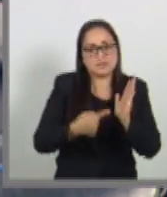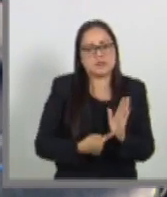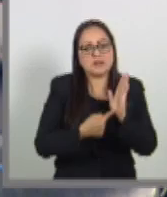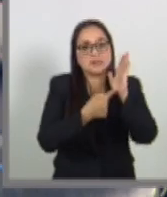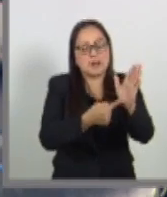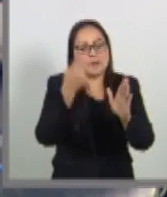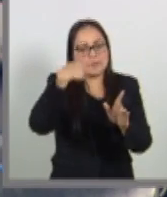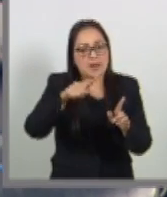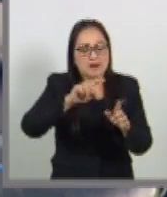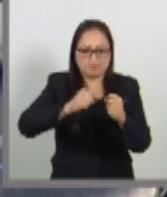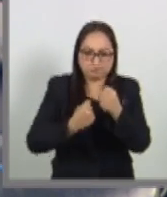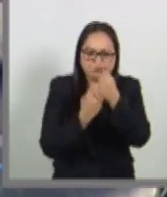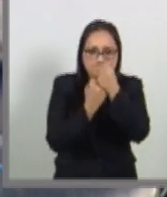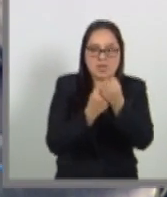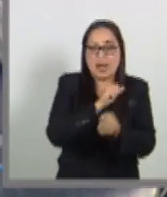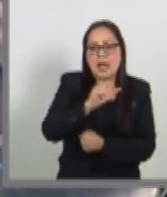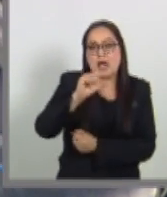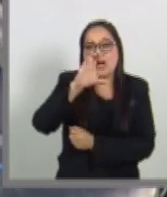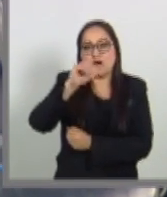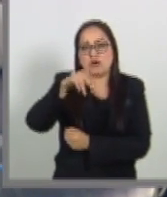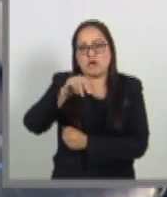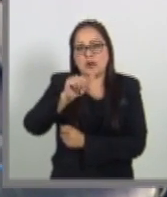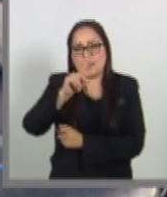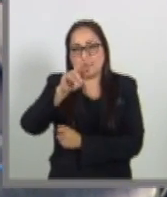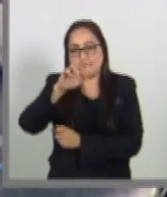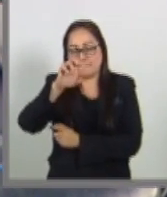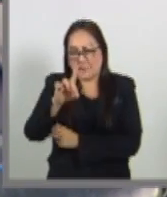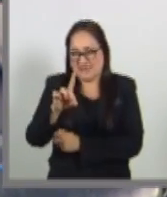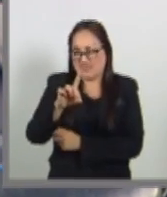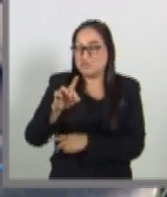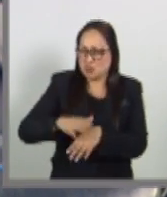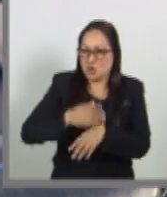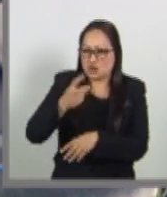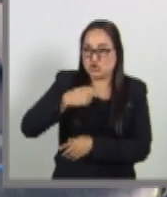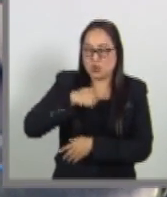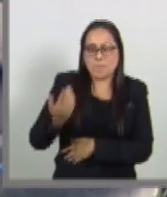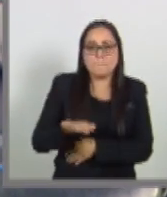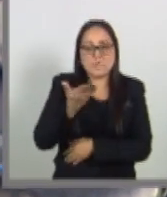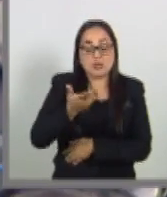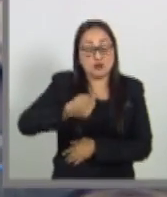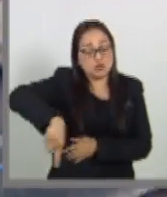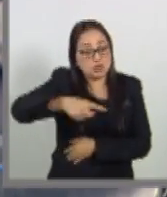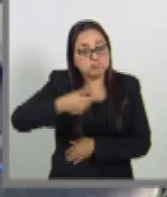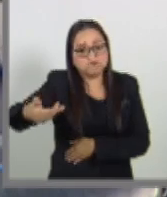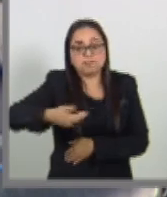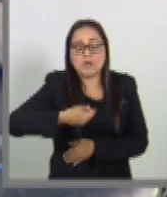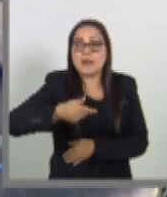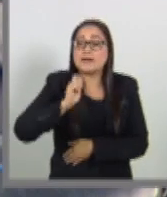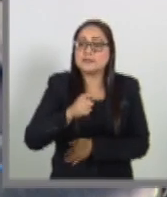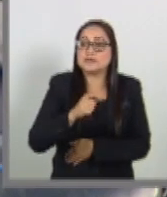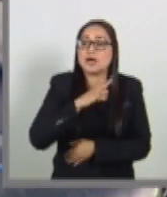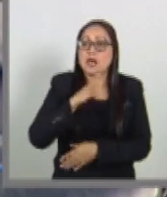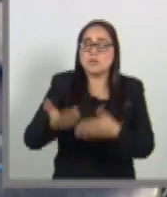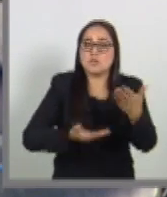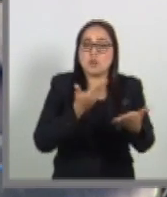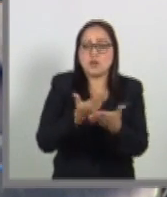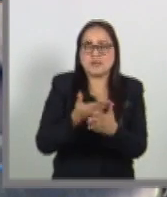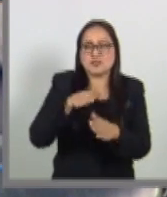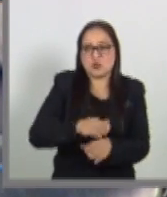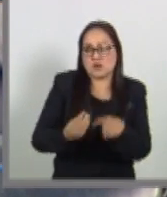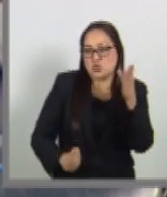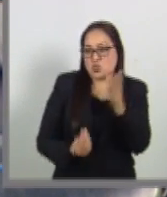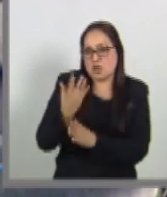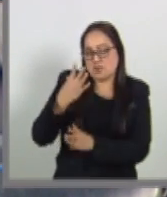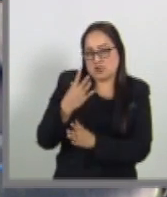para fortalecer a CONAPRED. Entonces, yo creo que parte de lo que nos han propuesto, tener una nueva cultura